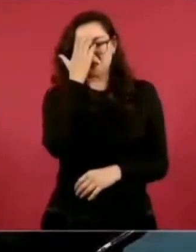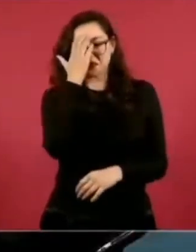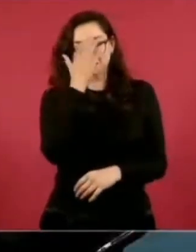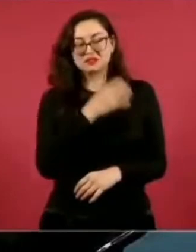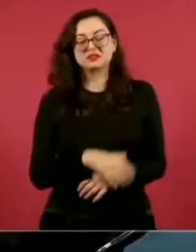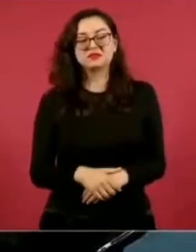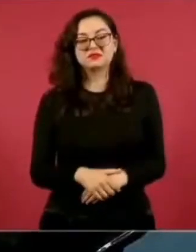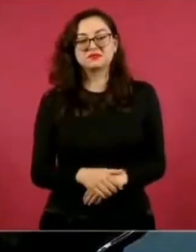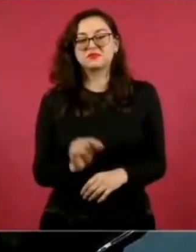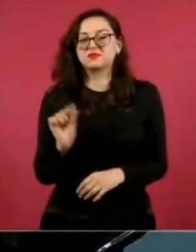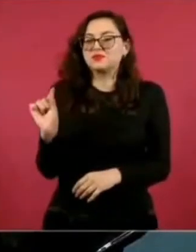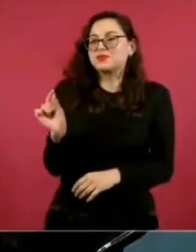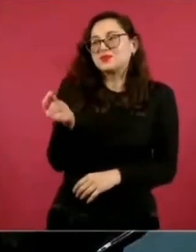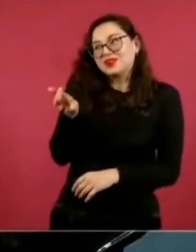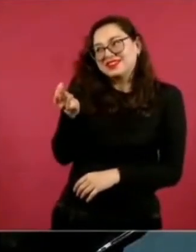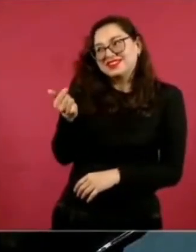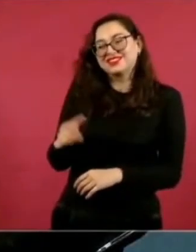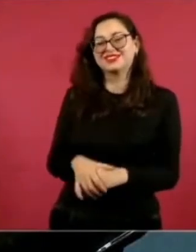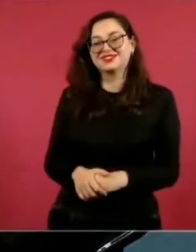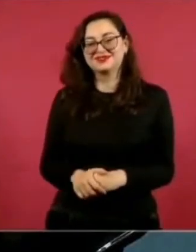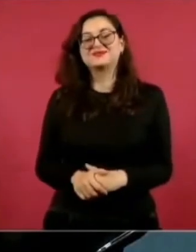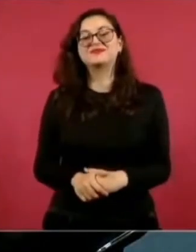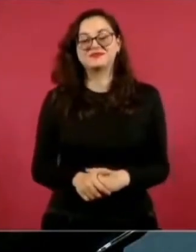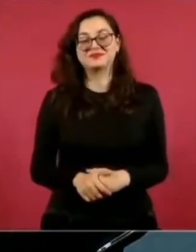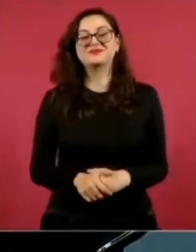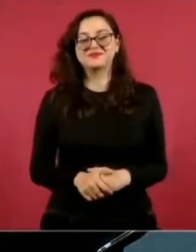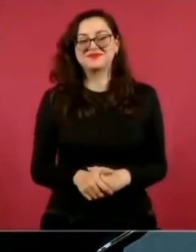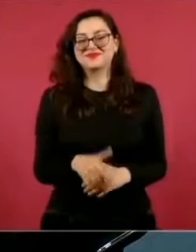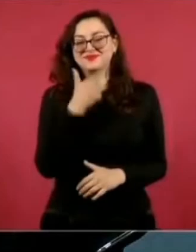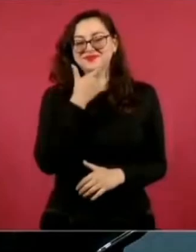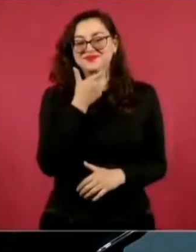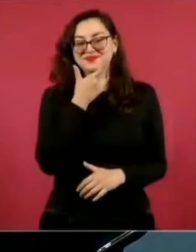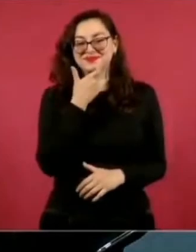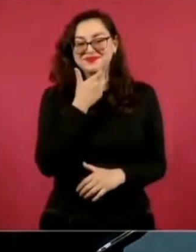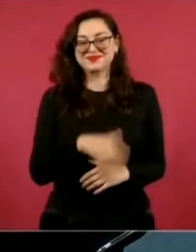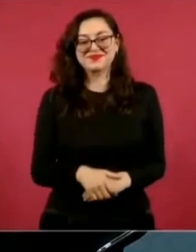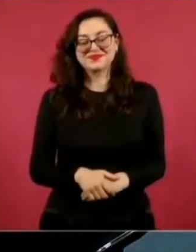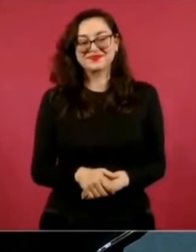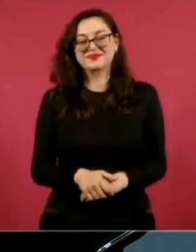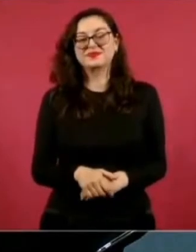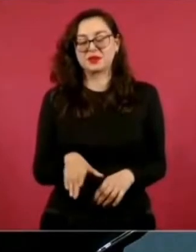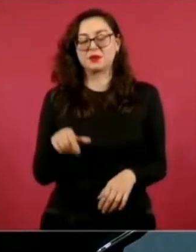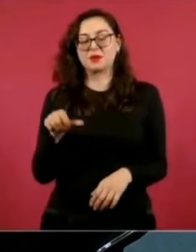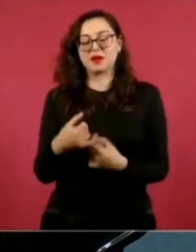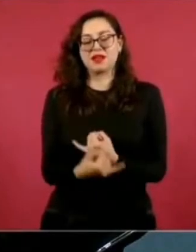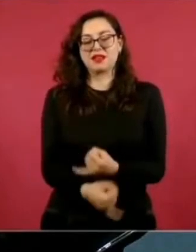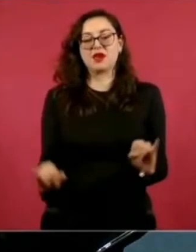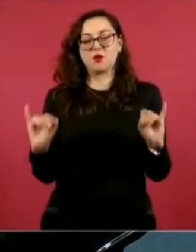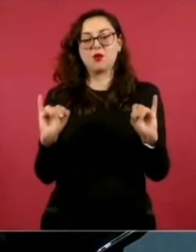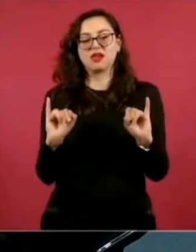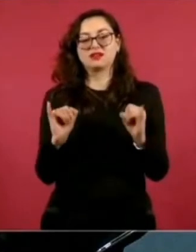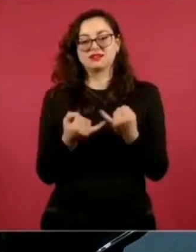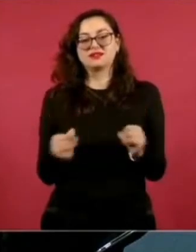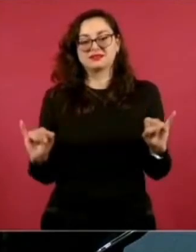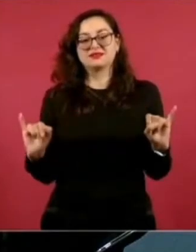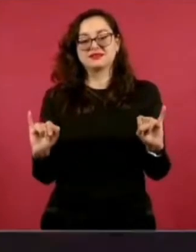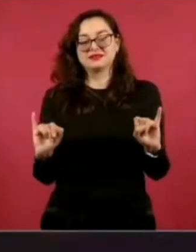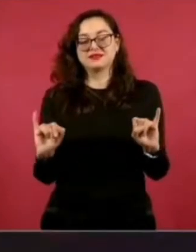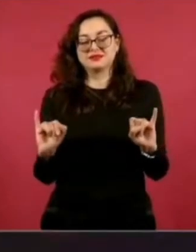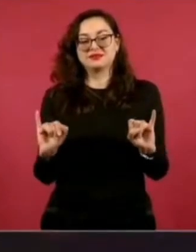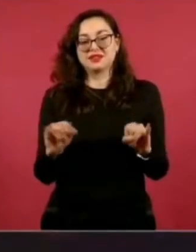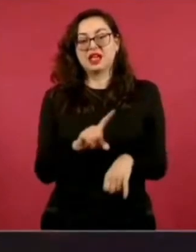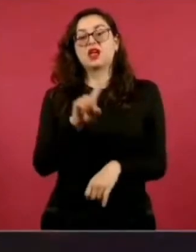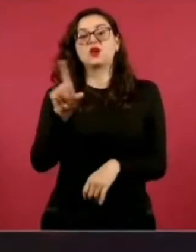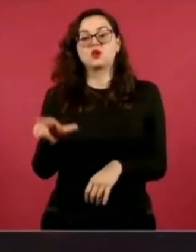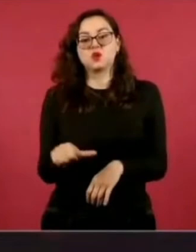vamos a inaugurar esa carretera y